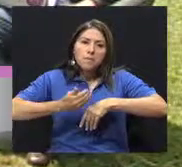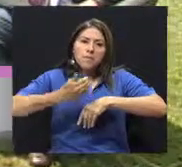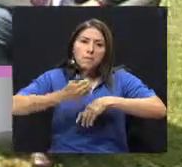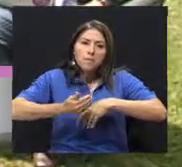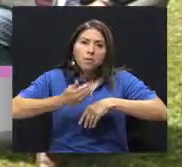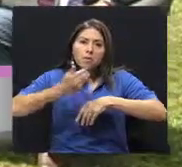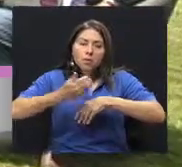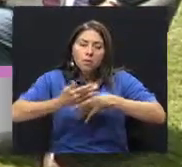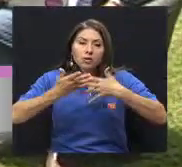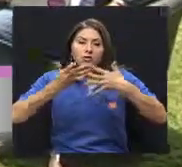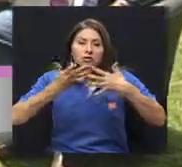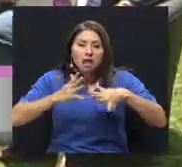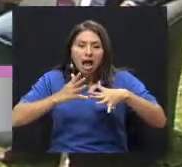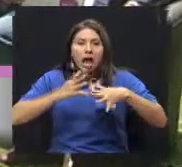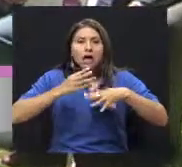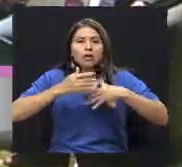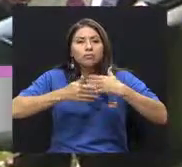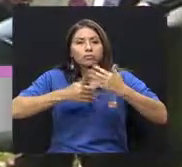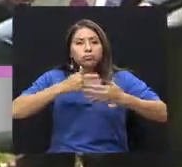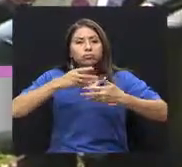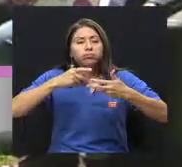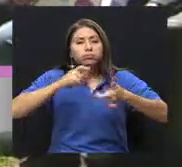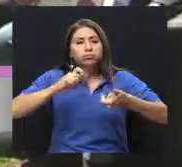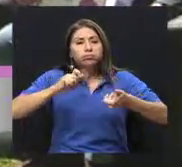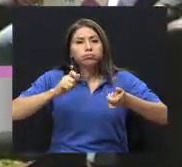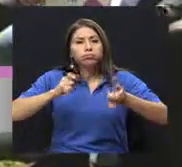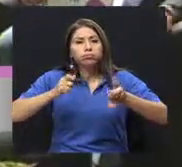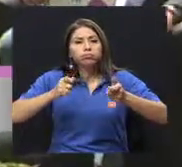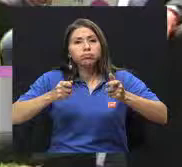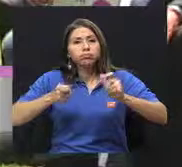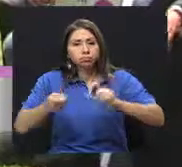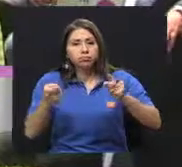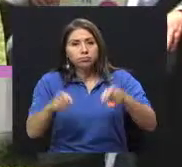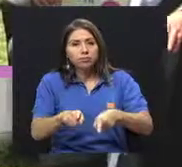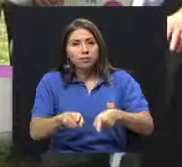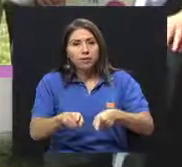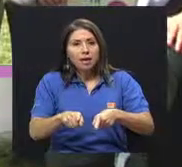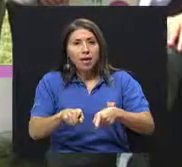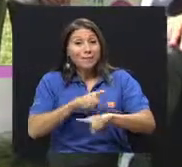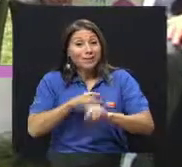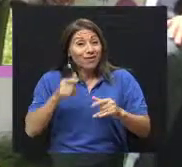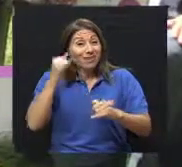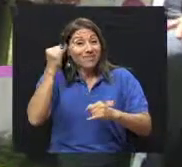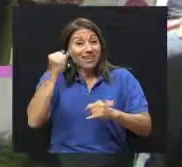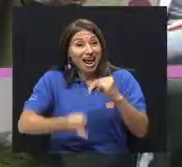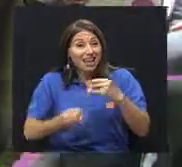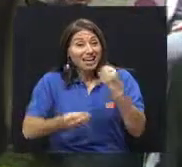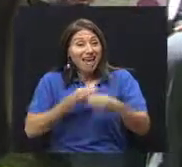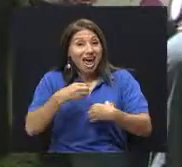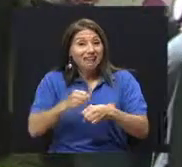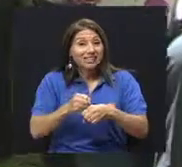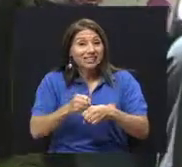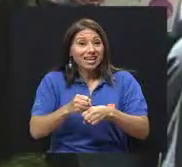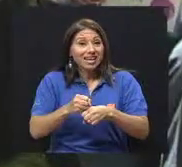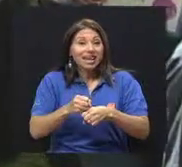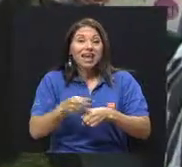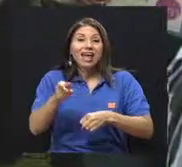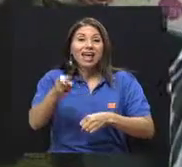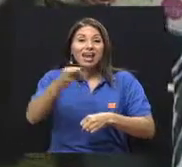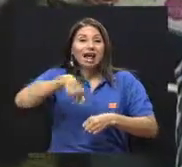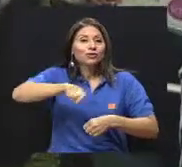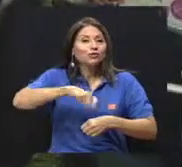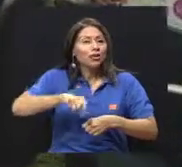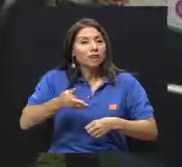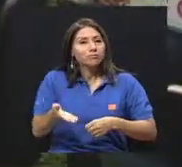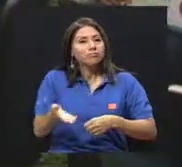fracciones metabólicas más cortas hasta llegar a la glucosa. Pero al final sube el azúcar. Incluyendo la